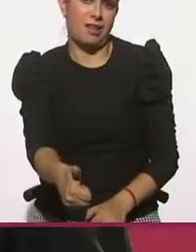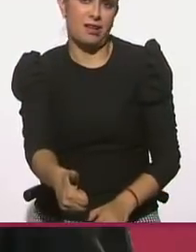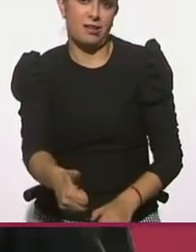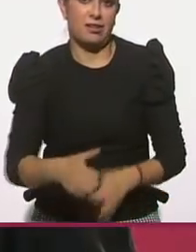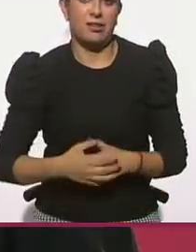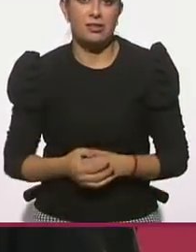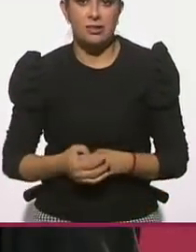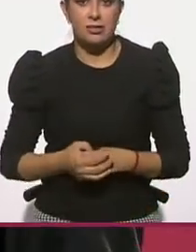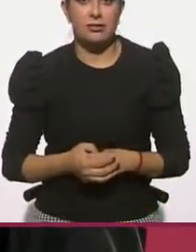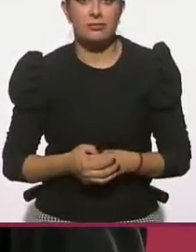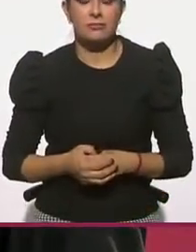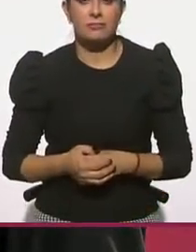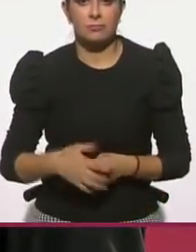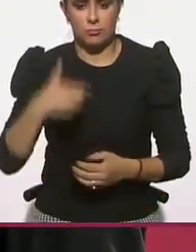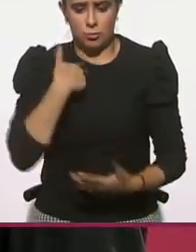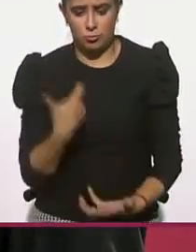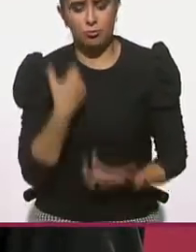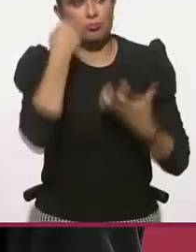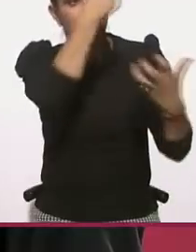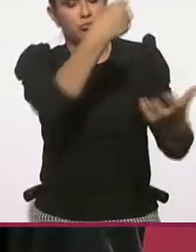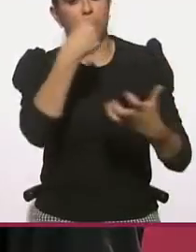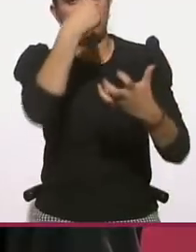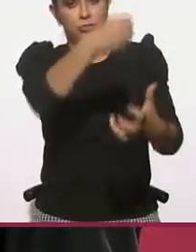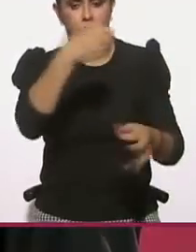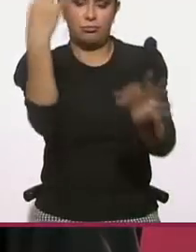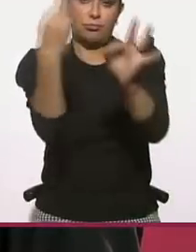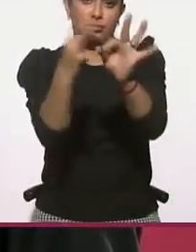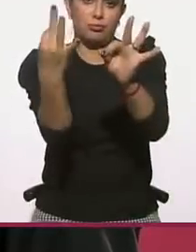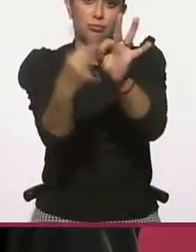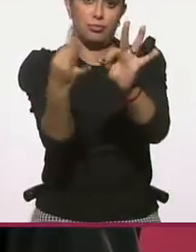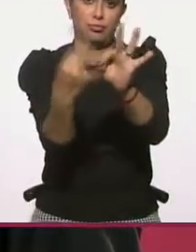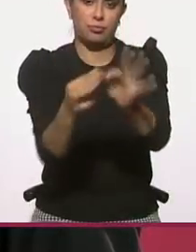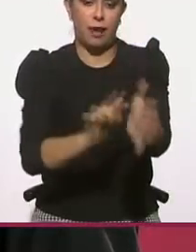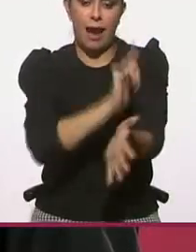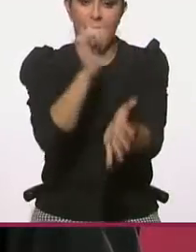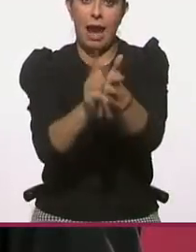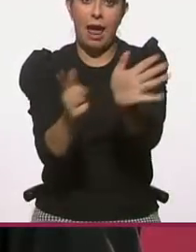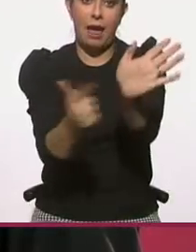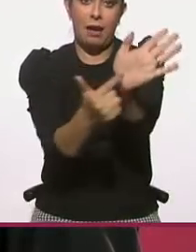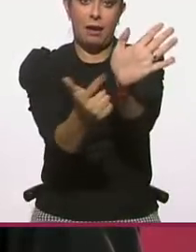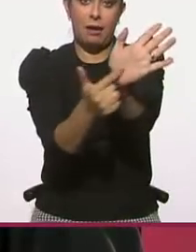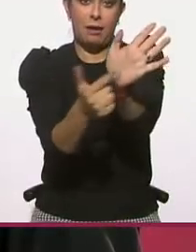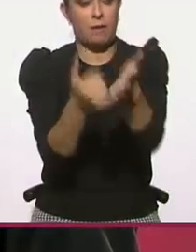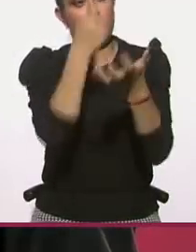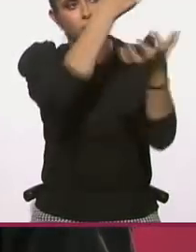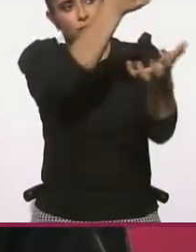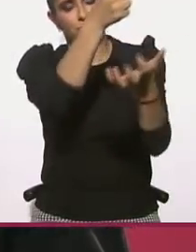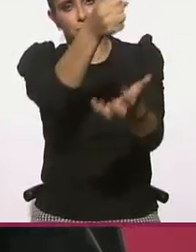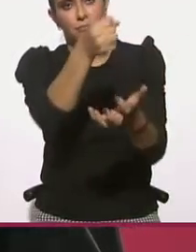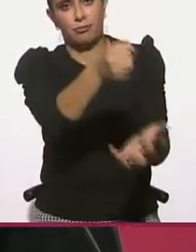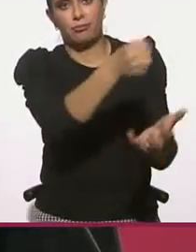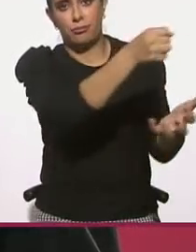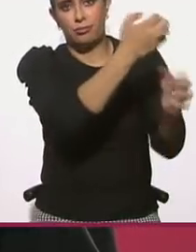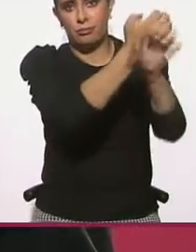Y se entregan todos los recursos que por ley les corresponde.